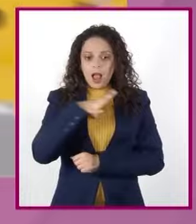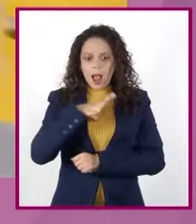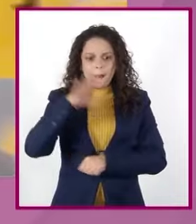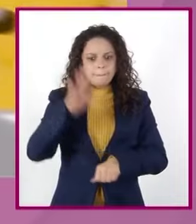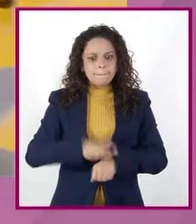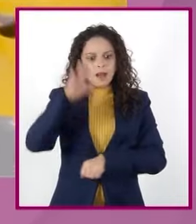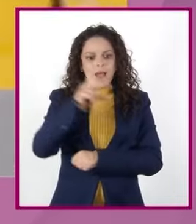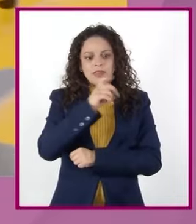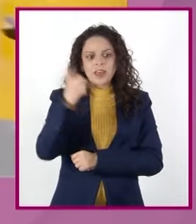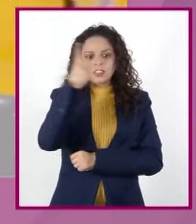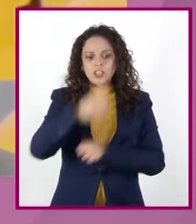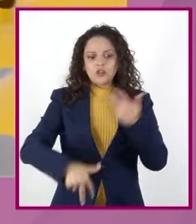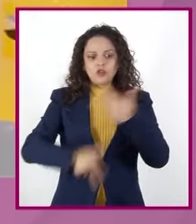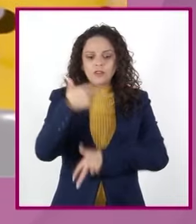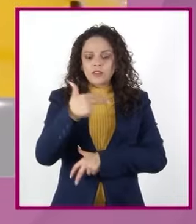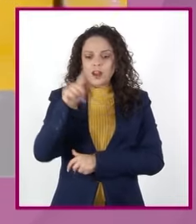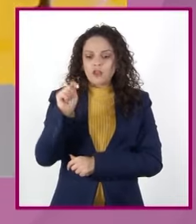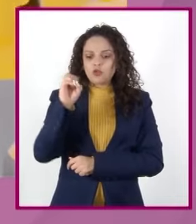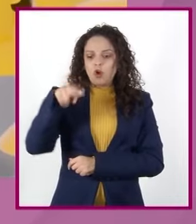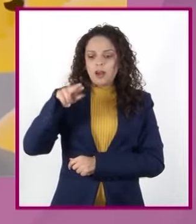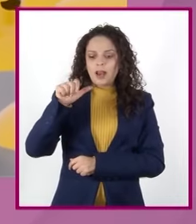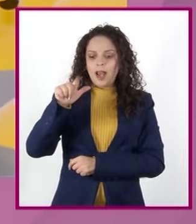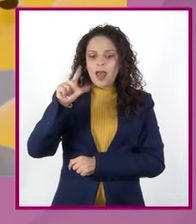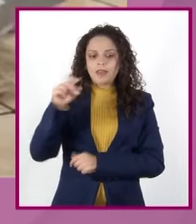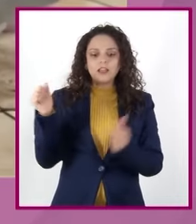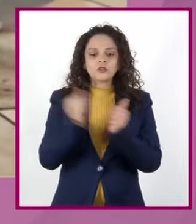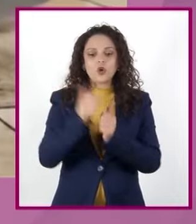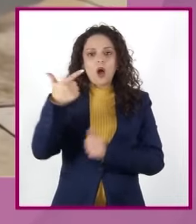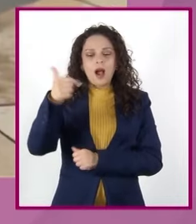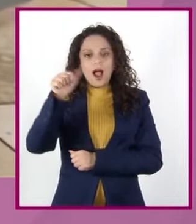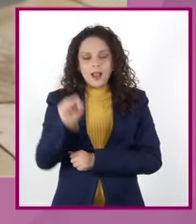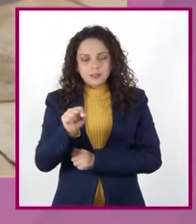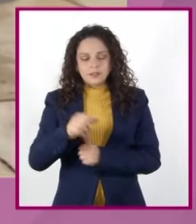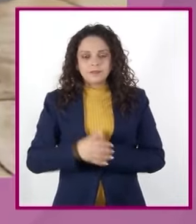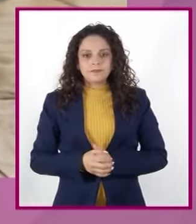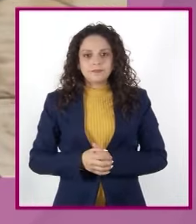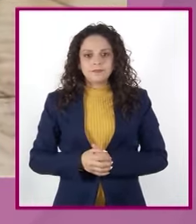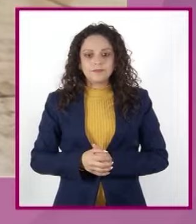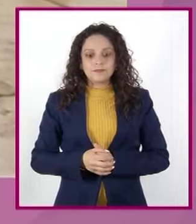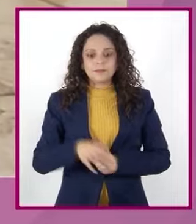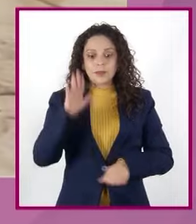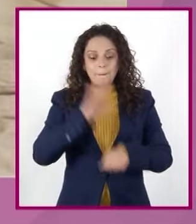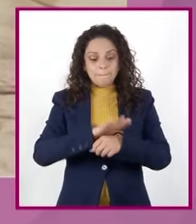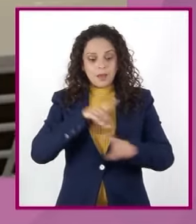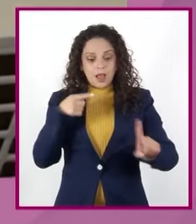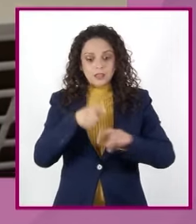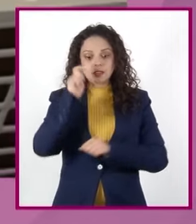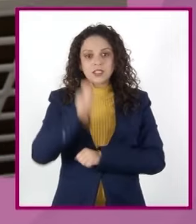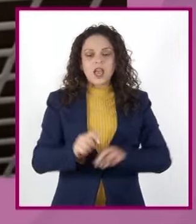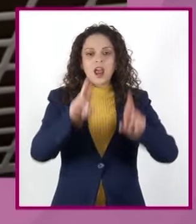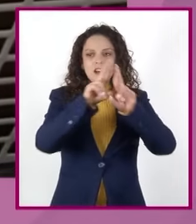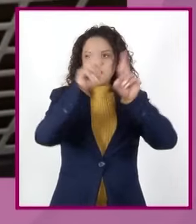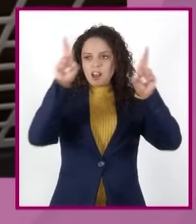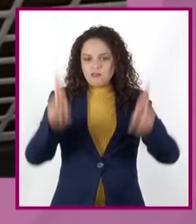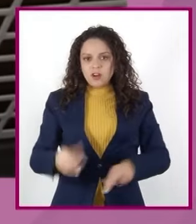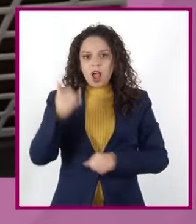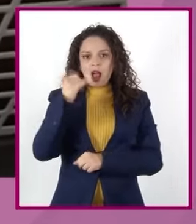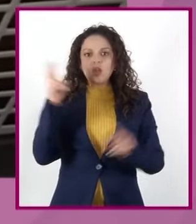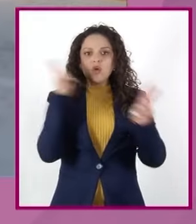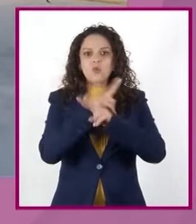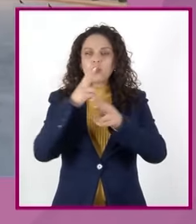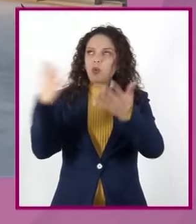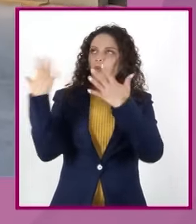113 toneladas de gases residuales Principalmente de equipos de refrigeración y aire acondicionado